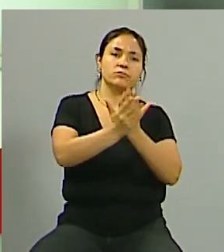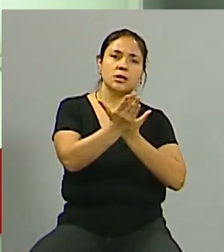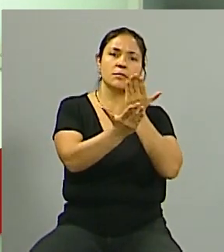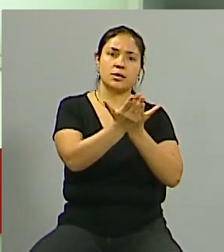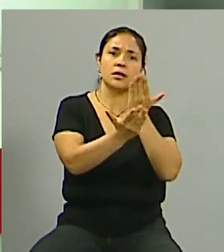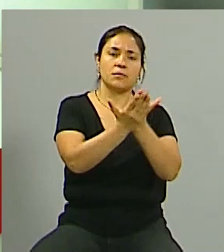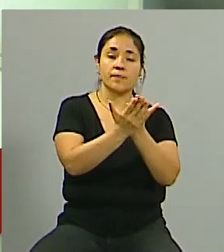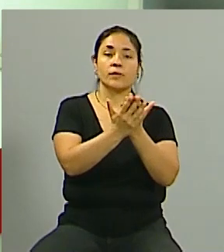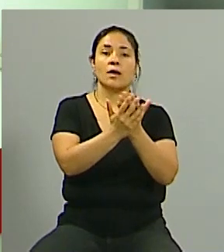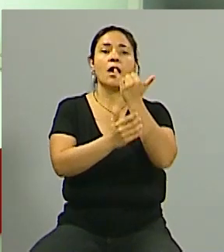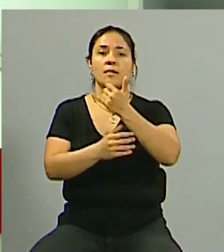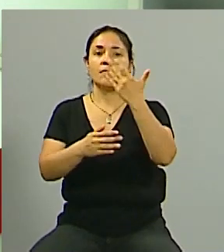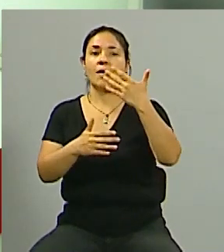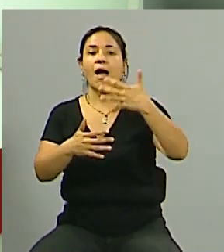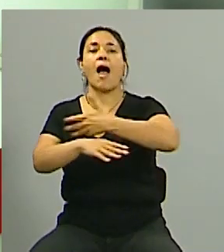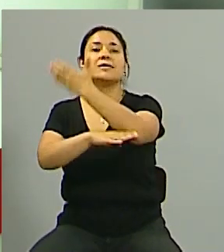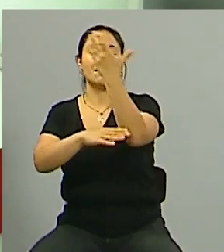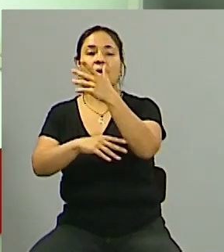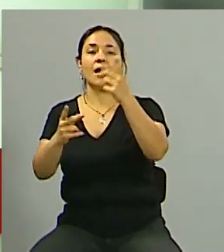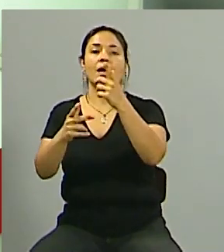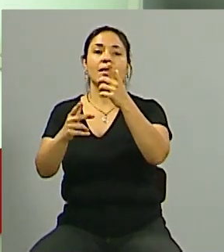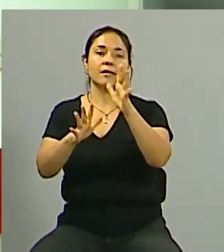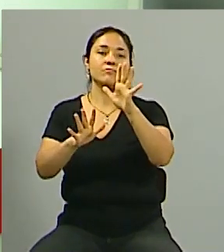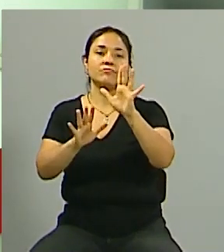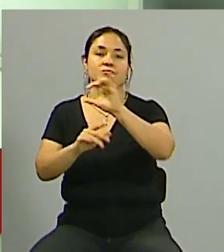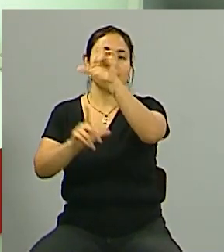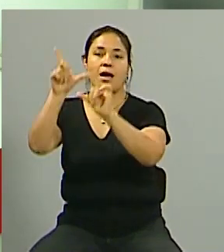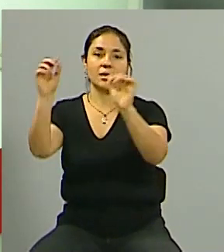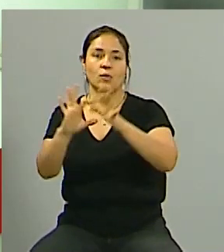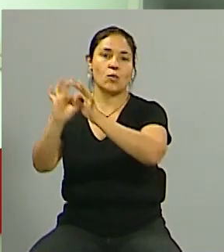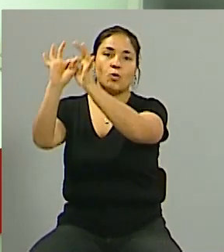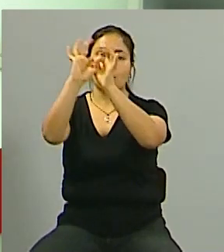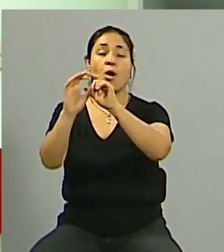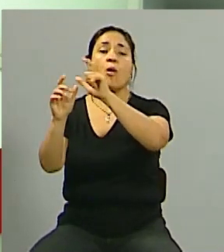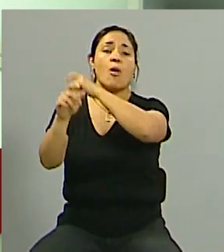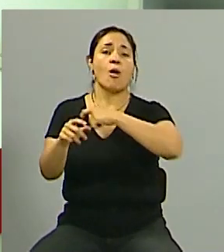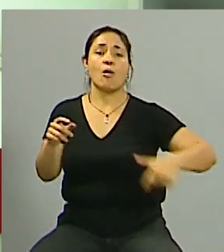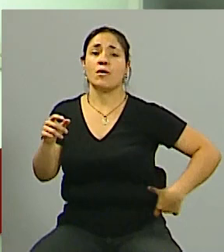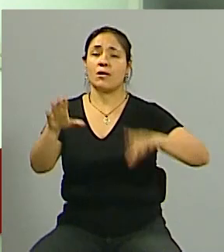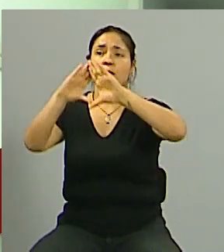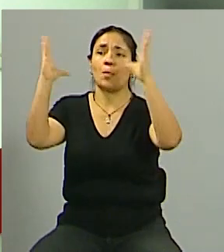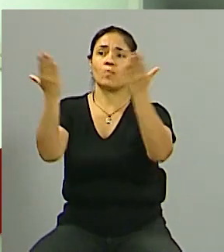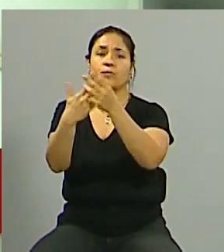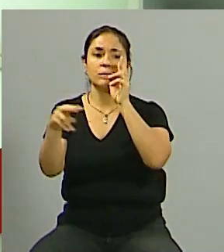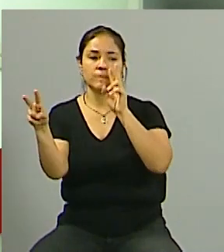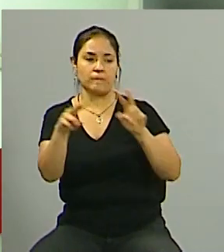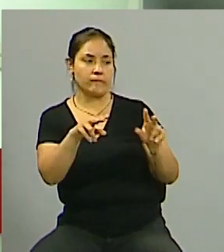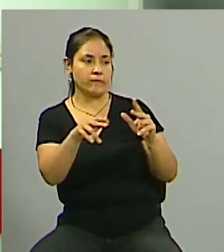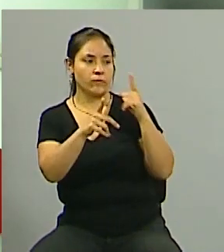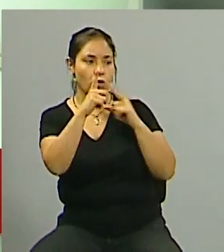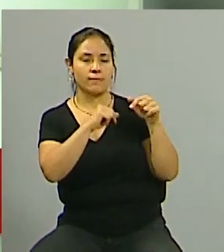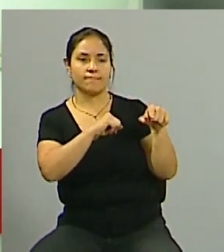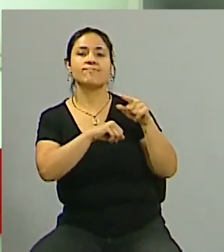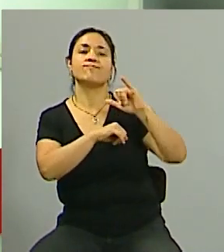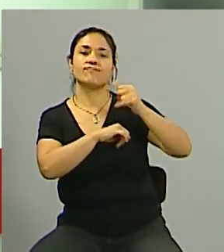nueva asamblea de Naciones Unidas por parte de varios gobiernos de distintas partes del mundo. Bueno, vamos a hablar de